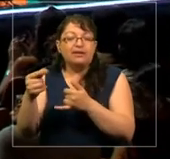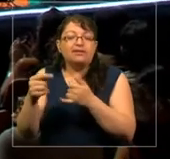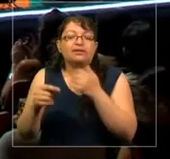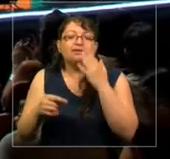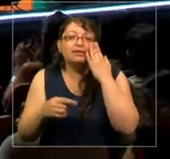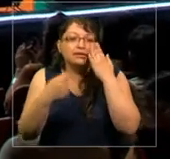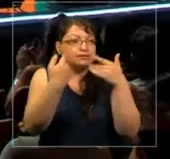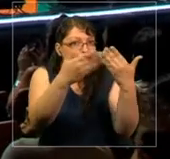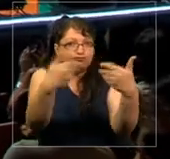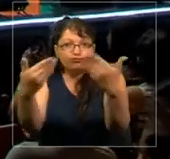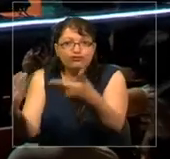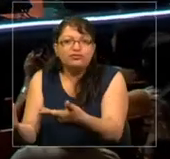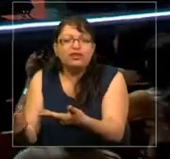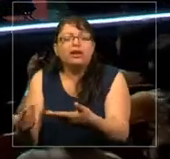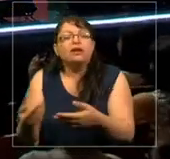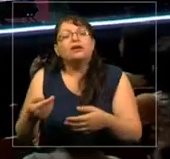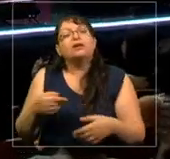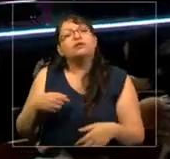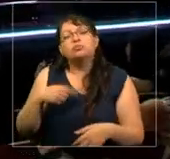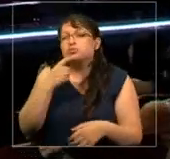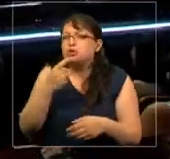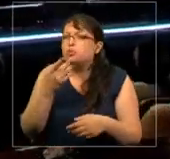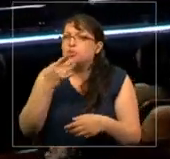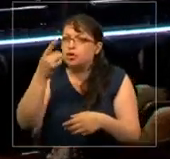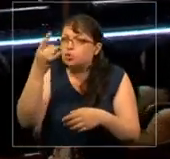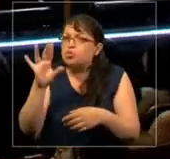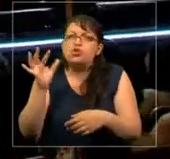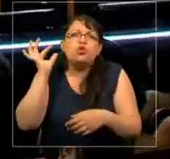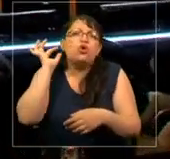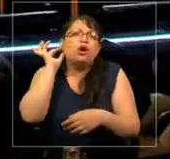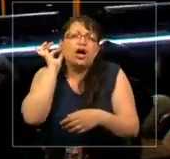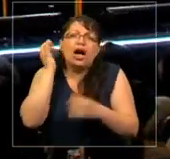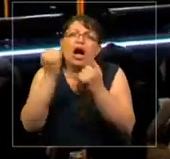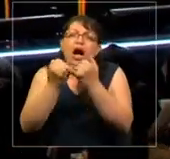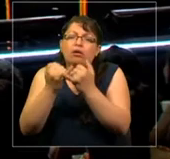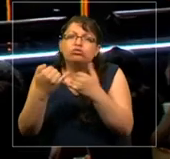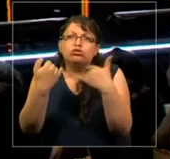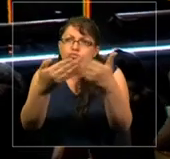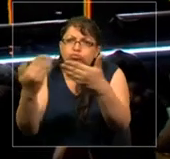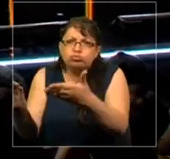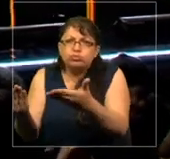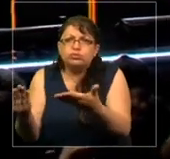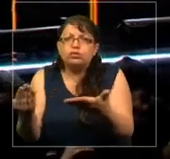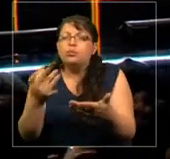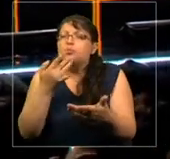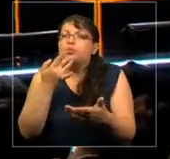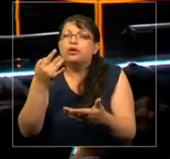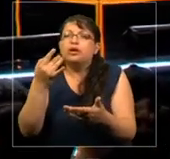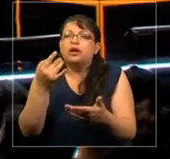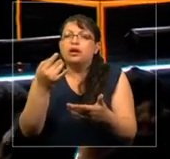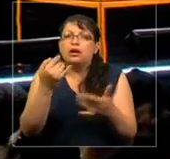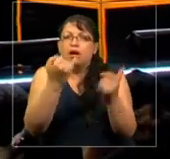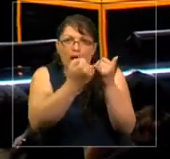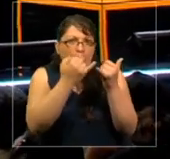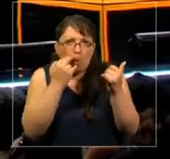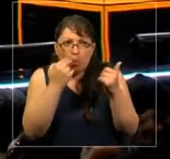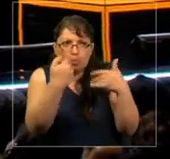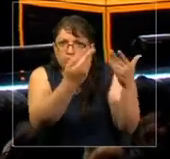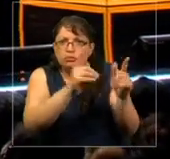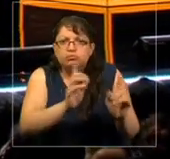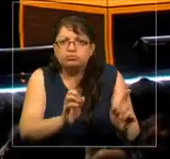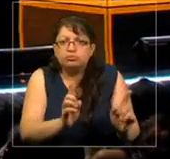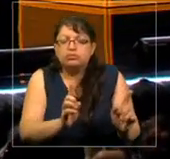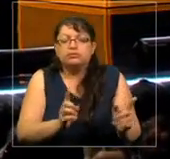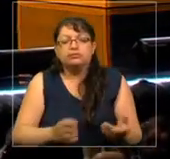¿Y por qué solo tus amigas, mujeres, le pregunté? ¿Por qué a tus amigos hombres no les regalaste?